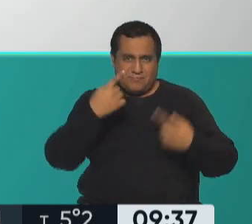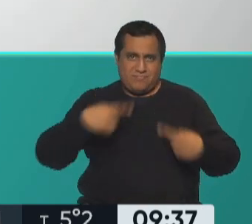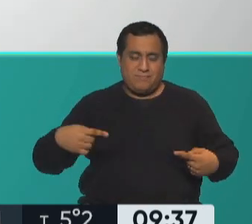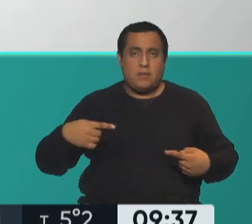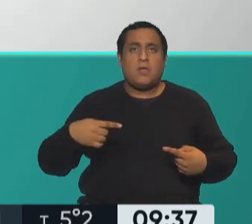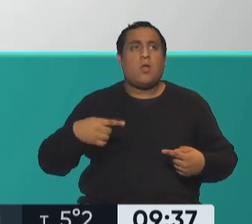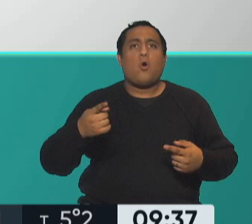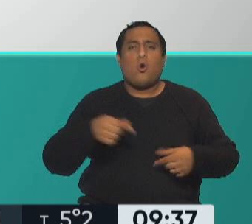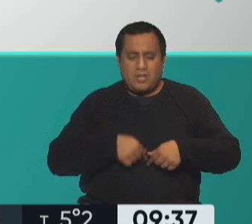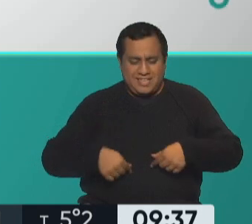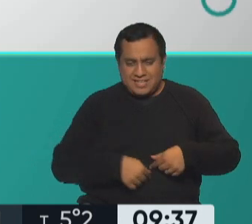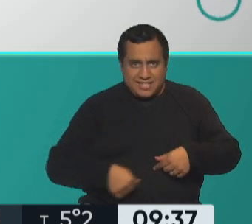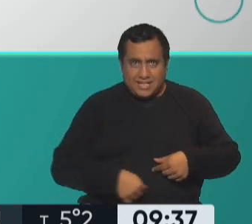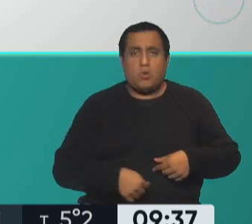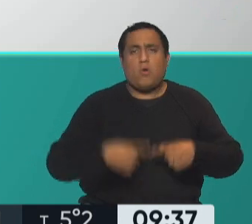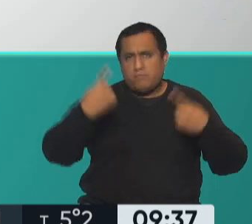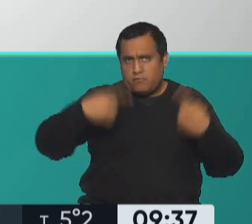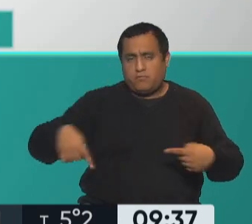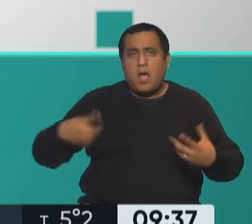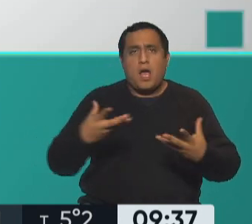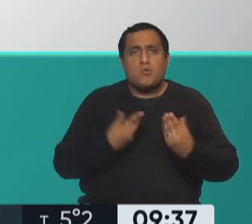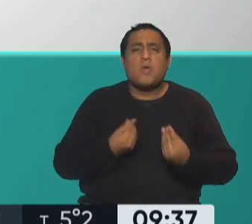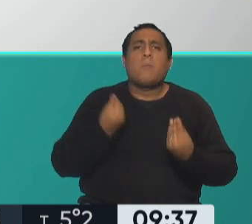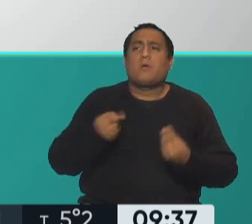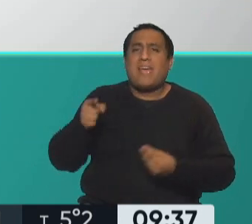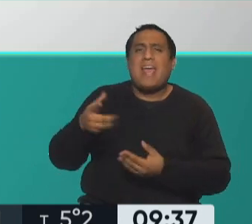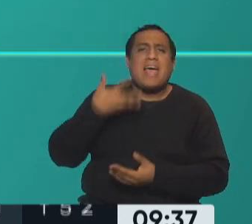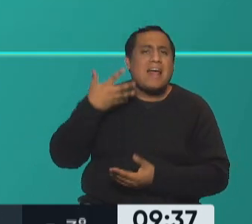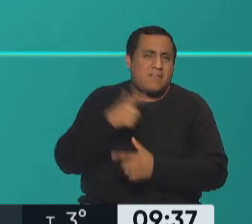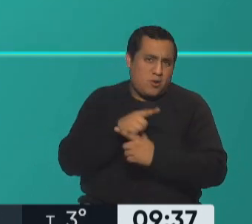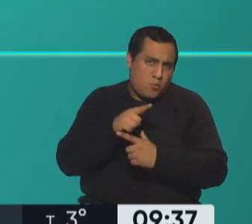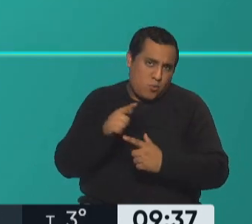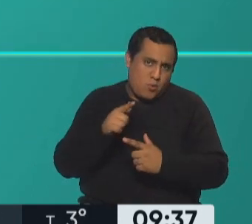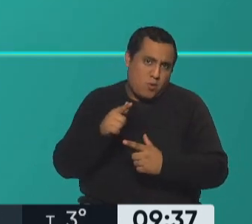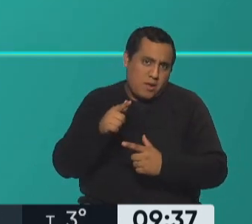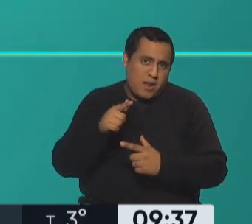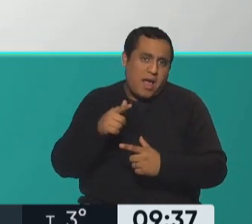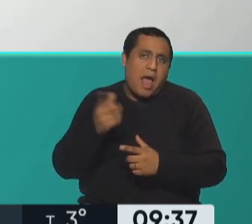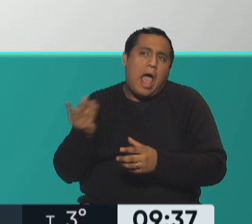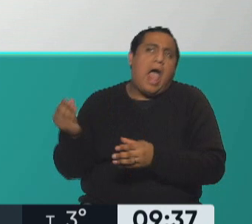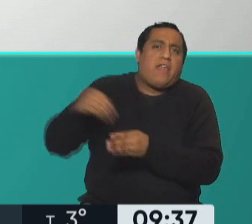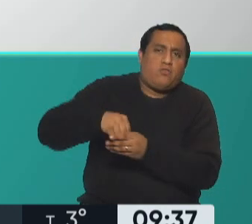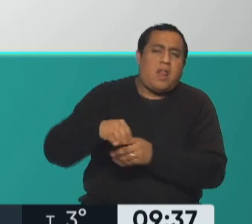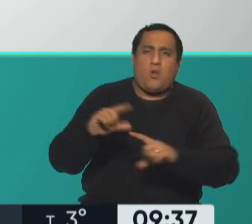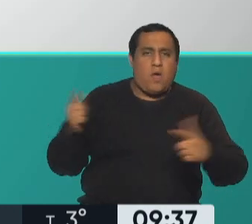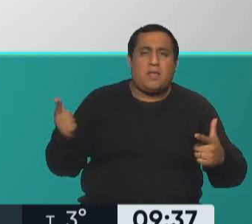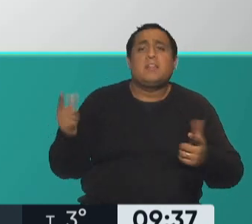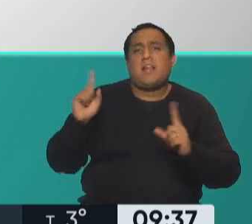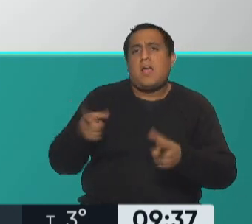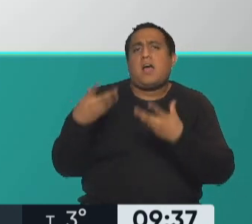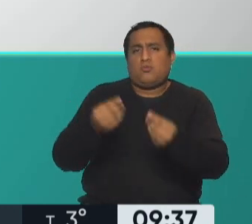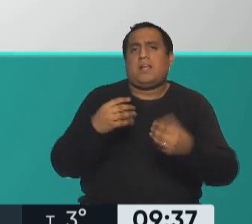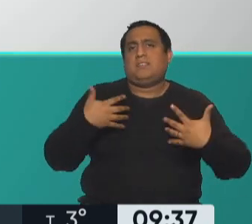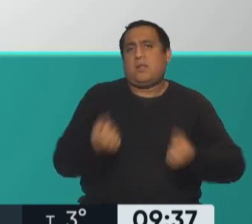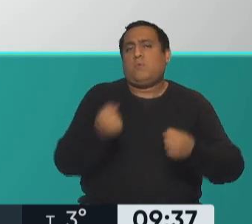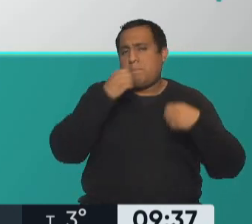a tu sistema intestinal, tu tránsito intestinal, porque no tienen grasas añadidas y mejoran tu salud. Y hay un montón de modas, que la verdad es que más